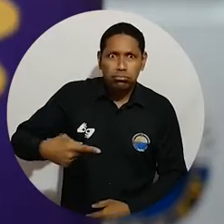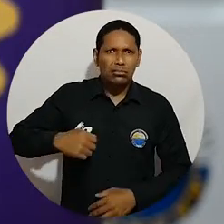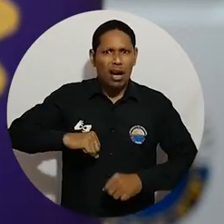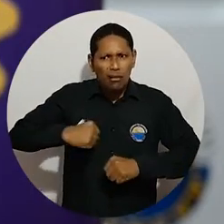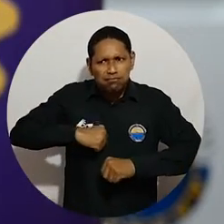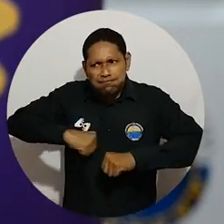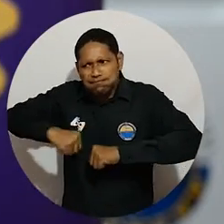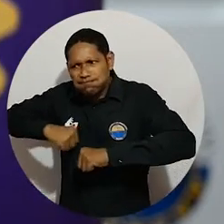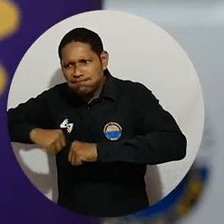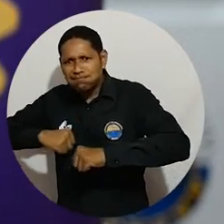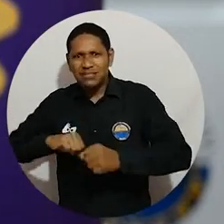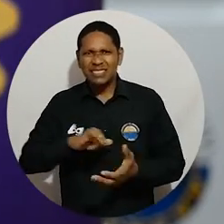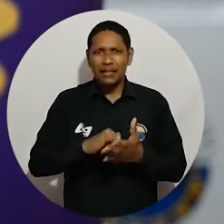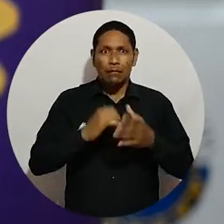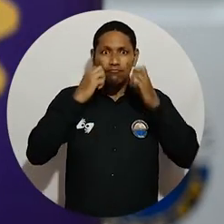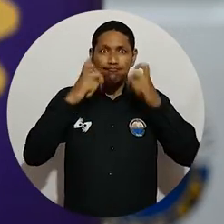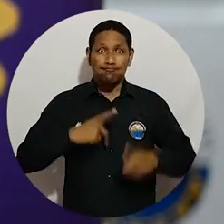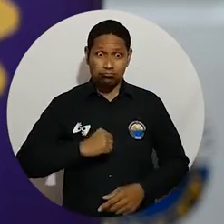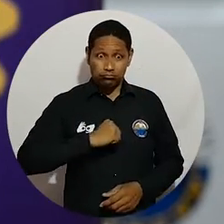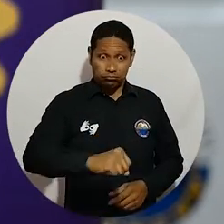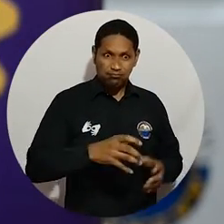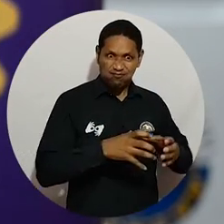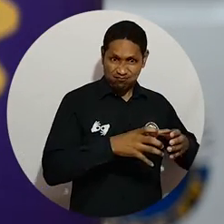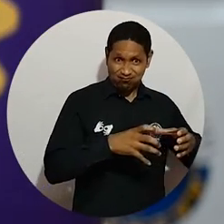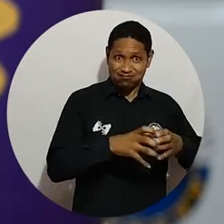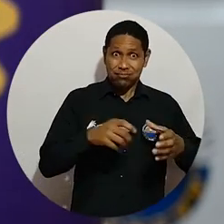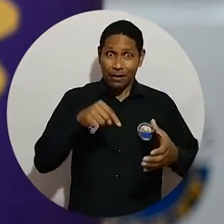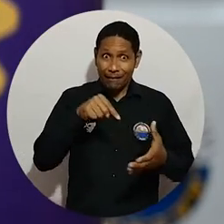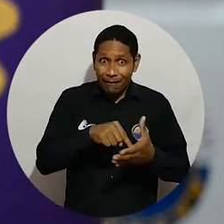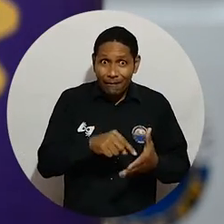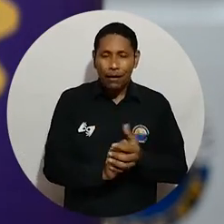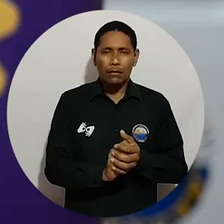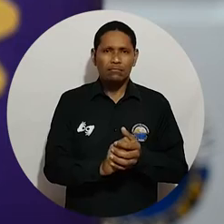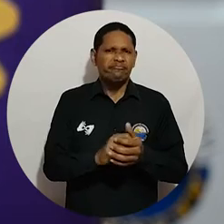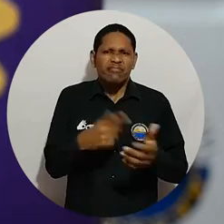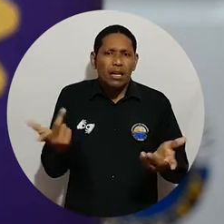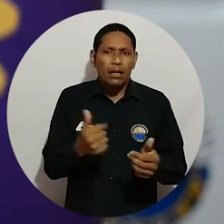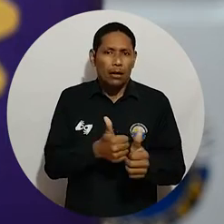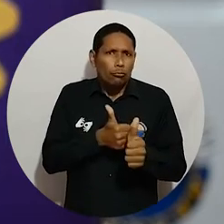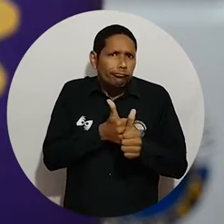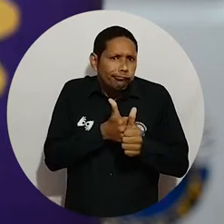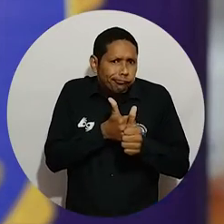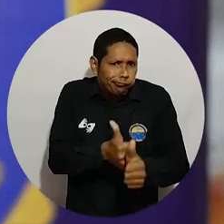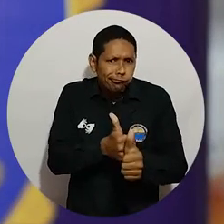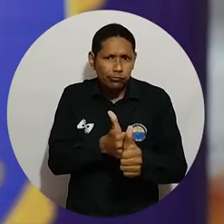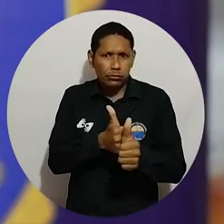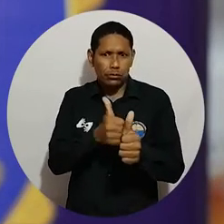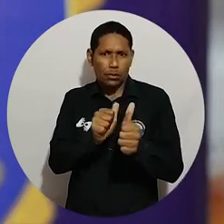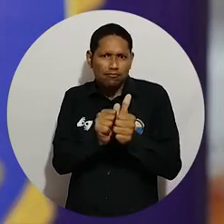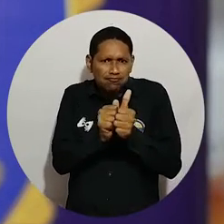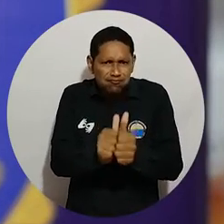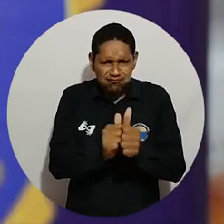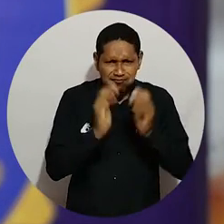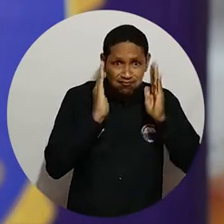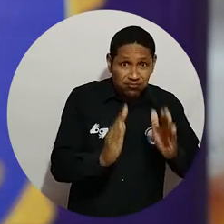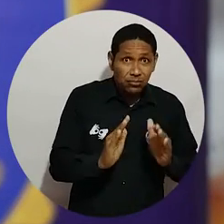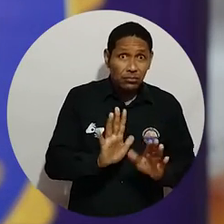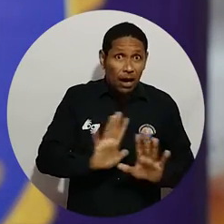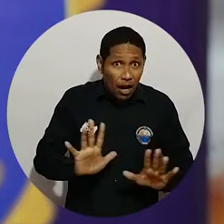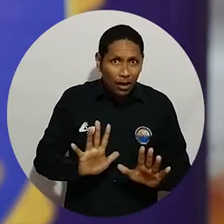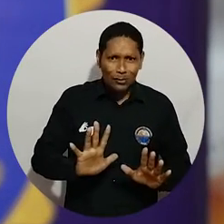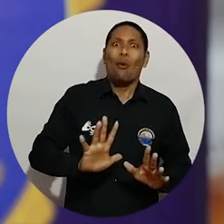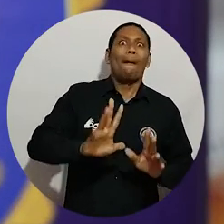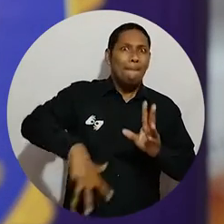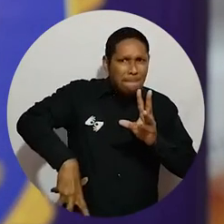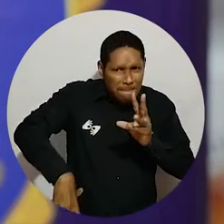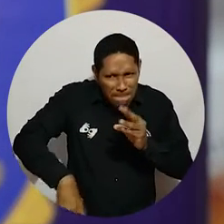El trabajo que se viene desarrollando desde el Área de Derechos Humanos de Consultorio Jurídico y Centro de Conciliación consiste no solamente en la